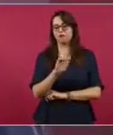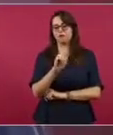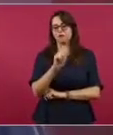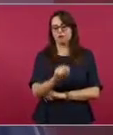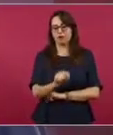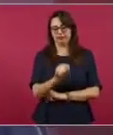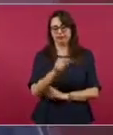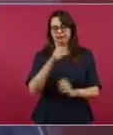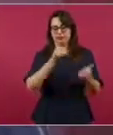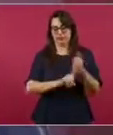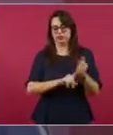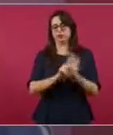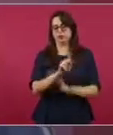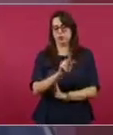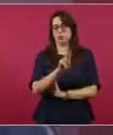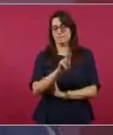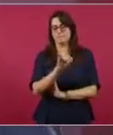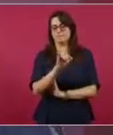del PRI, pero ya está retirado,